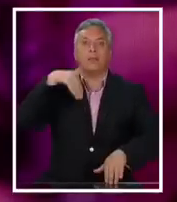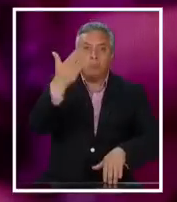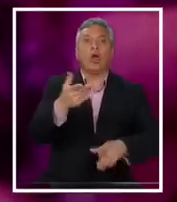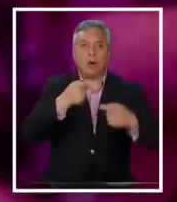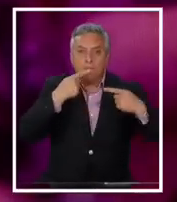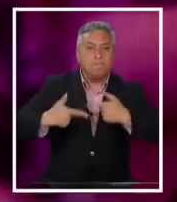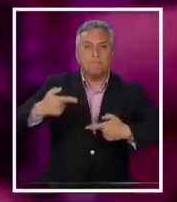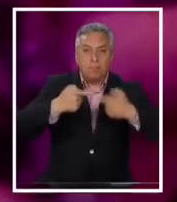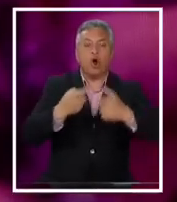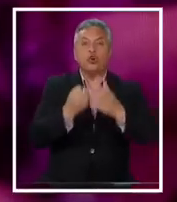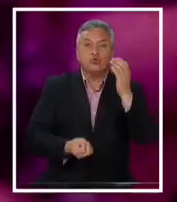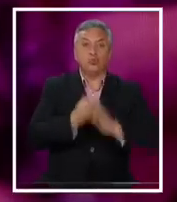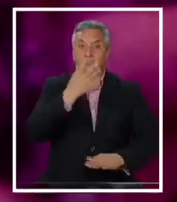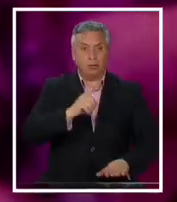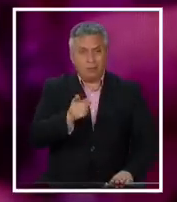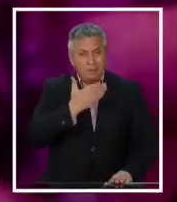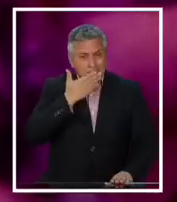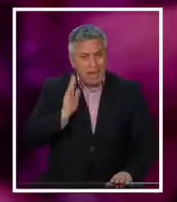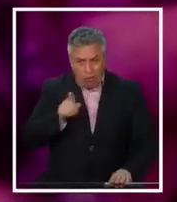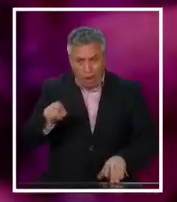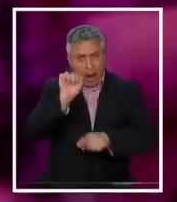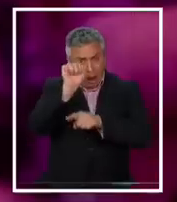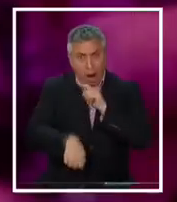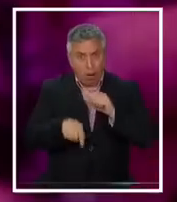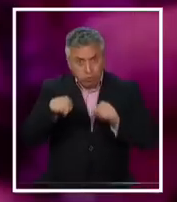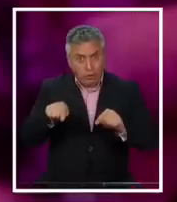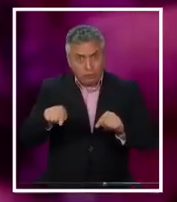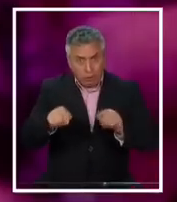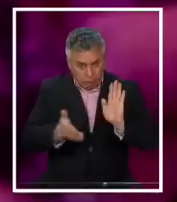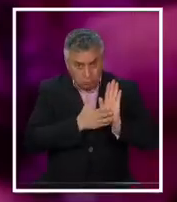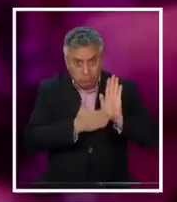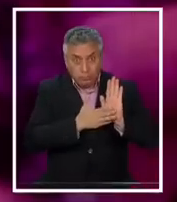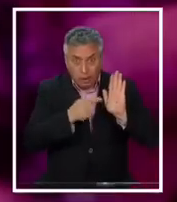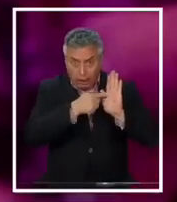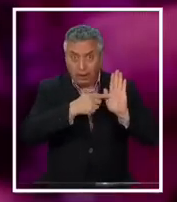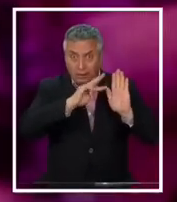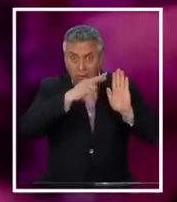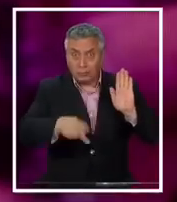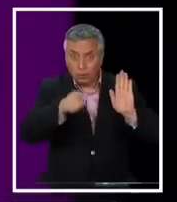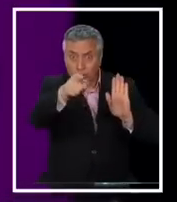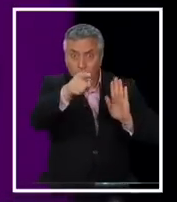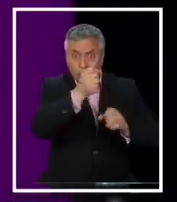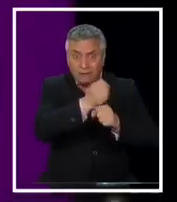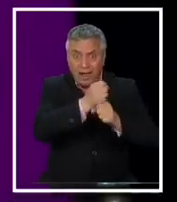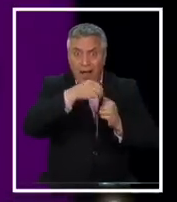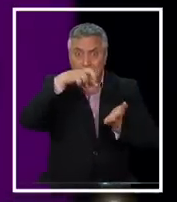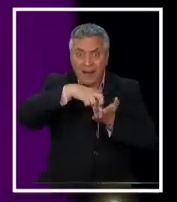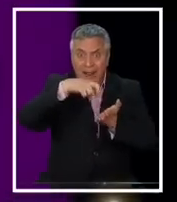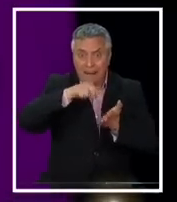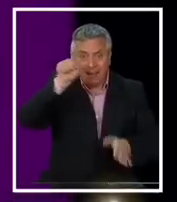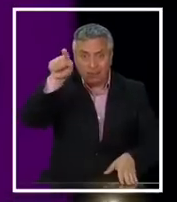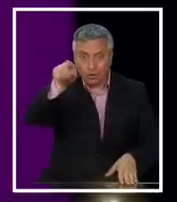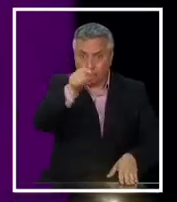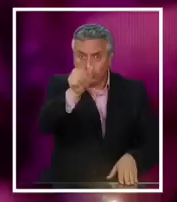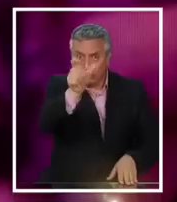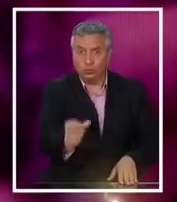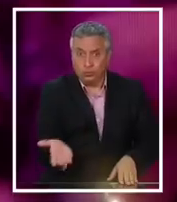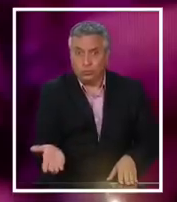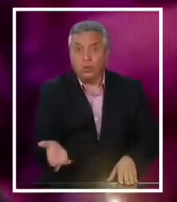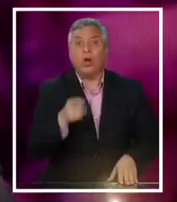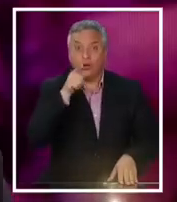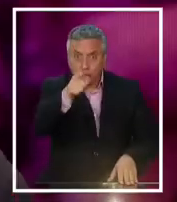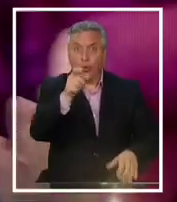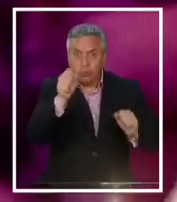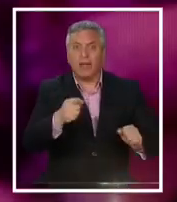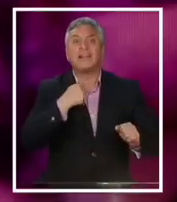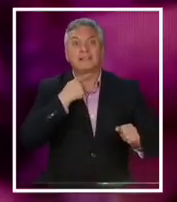nueva Constitución y no es mejor aprobar esta y luego seguir modificando esta. Si tú eres parlamentaria y tú vas a poder representar